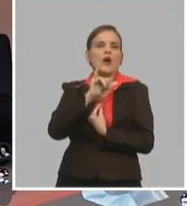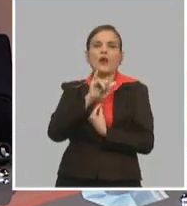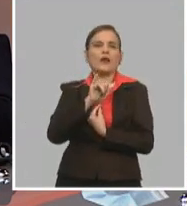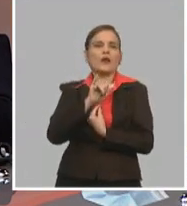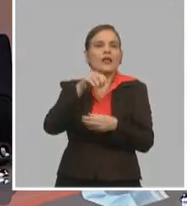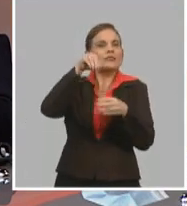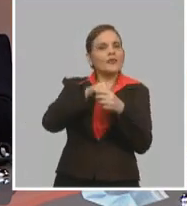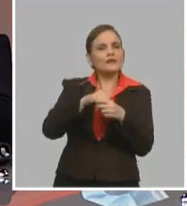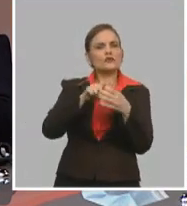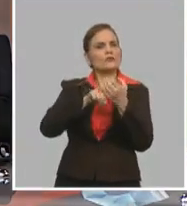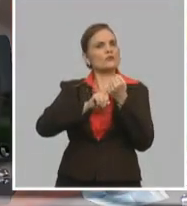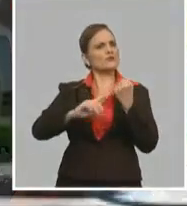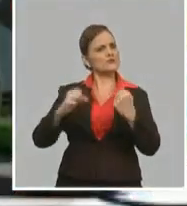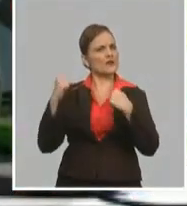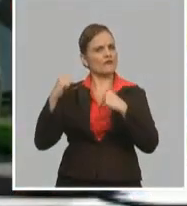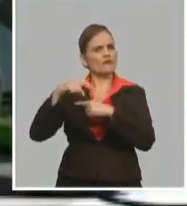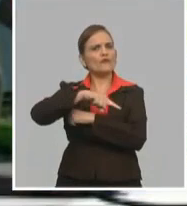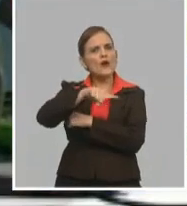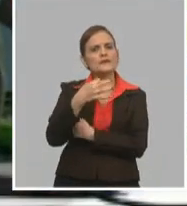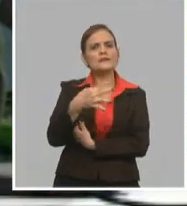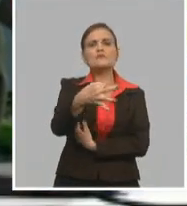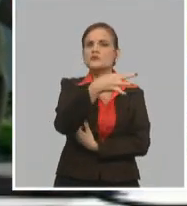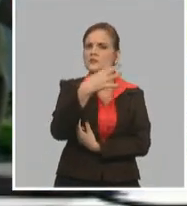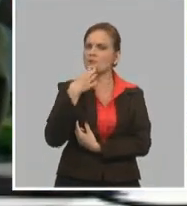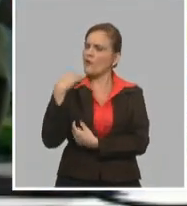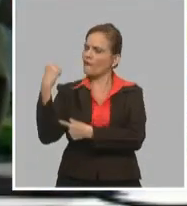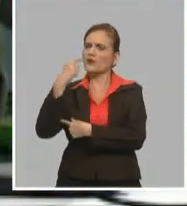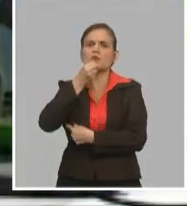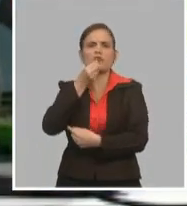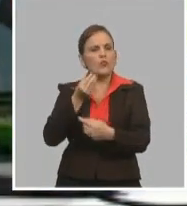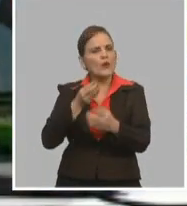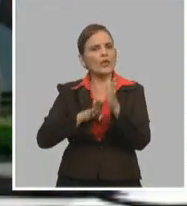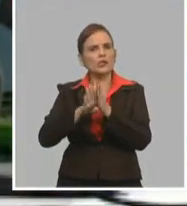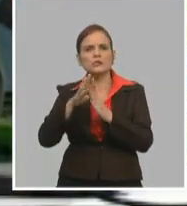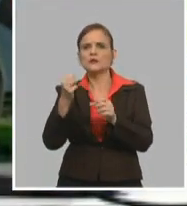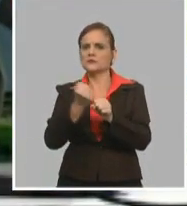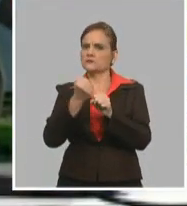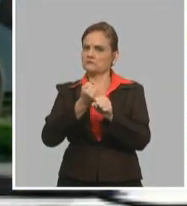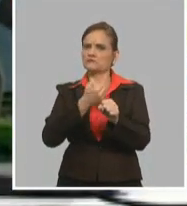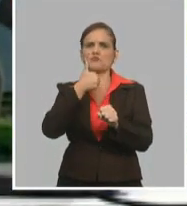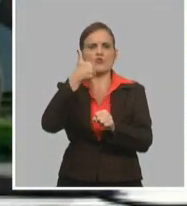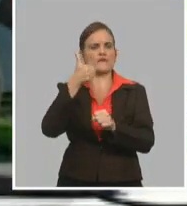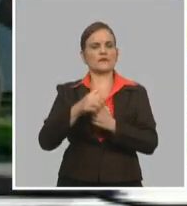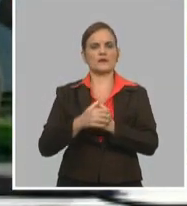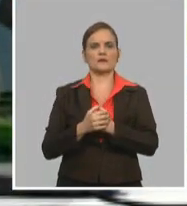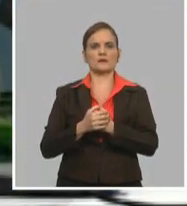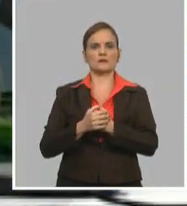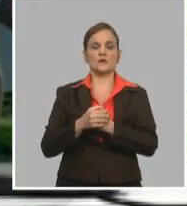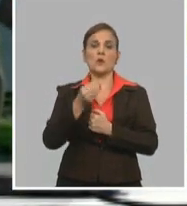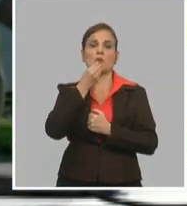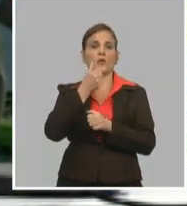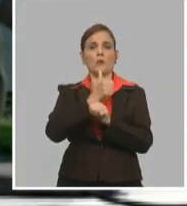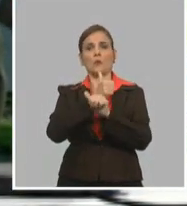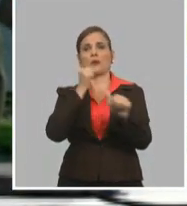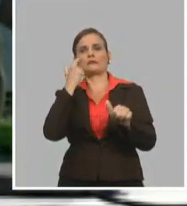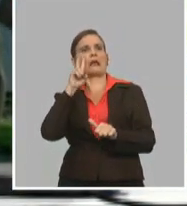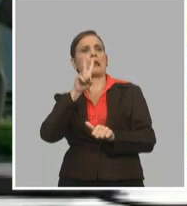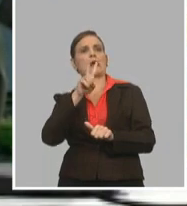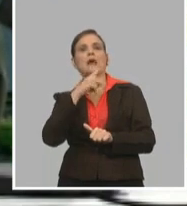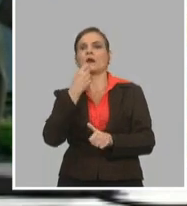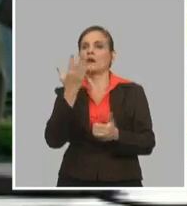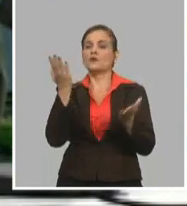municipio, que tenemos que mirar para nosotros, que no podemos seguir mirando para el barco como se nos ha dejado claro y que sí están las